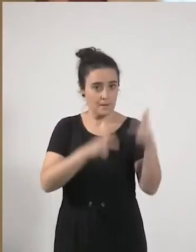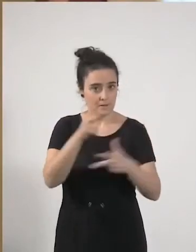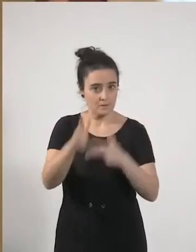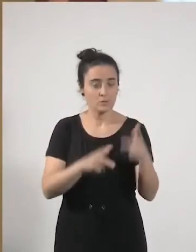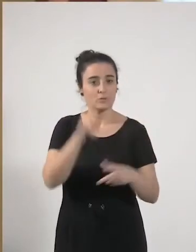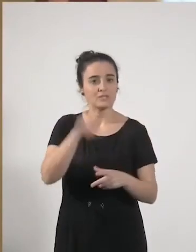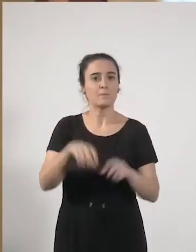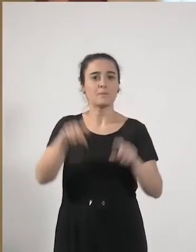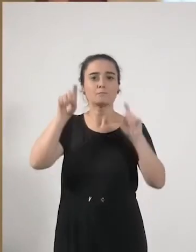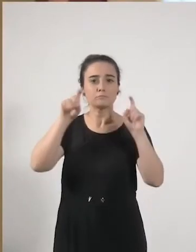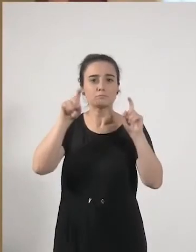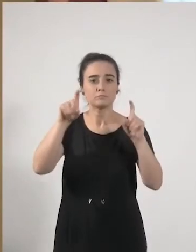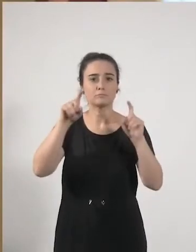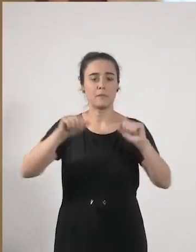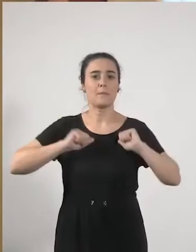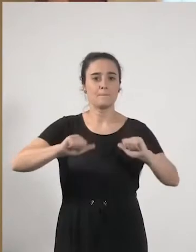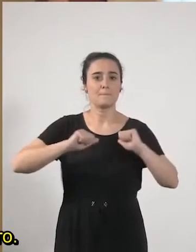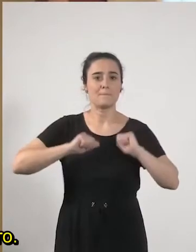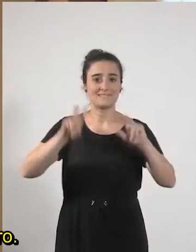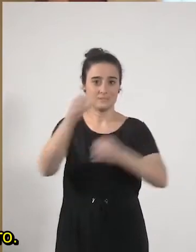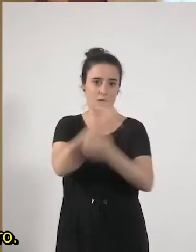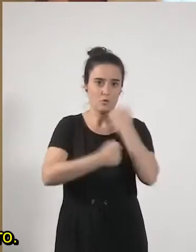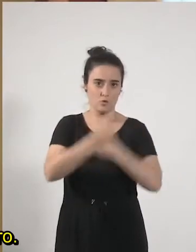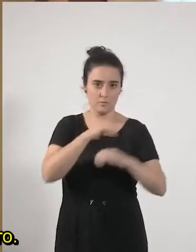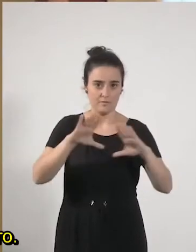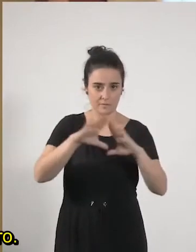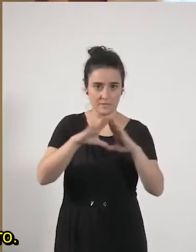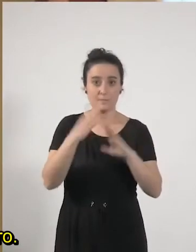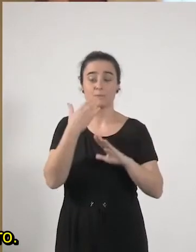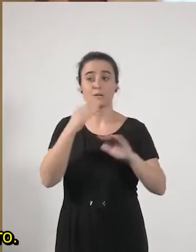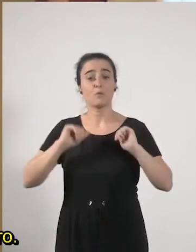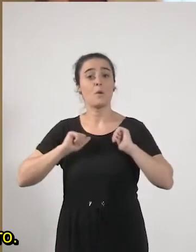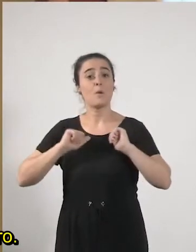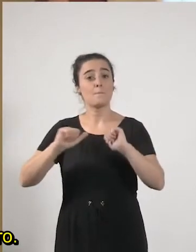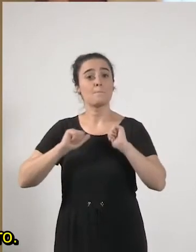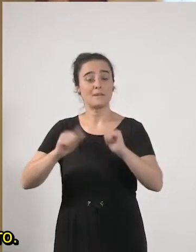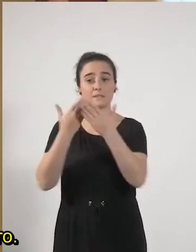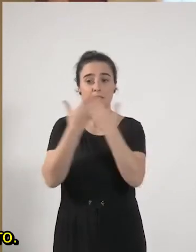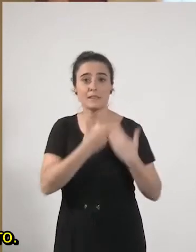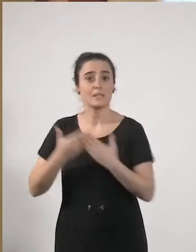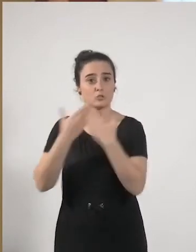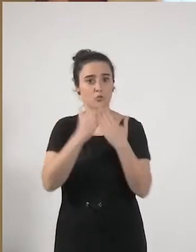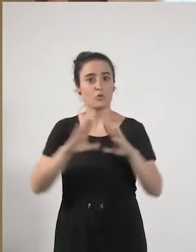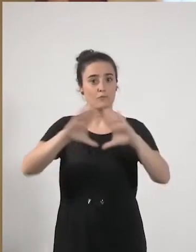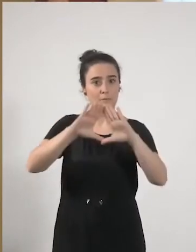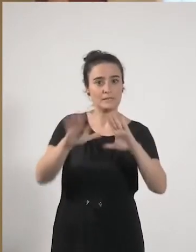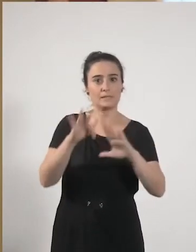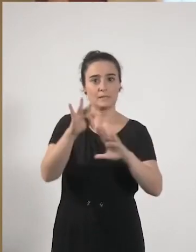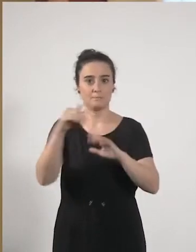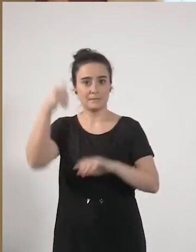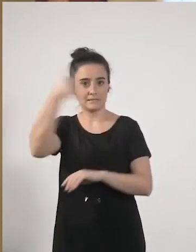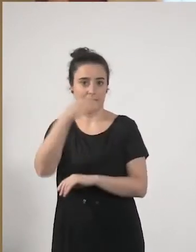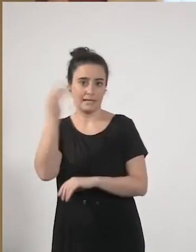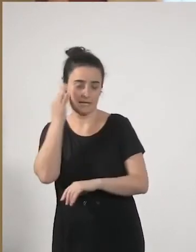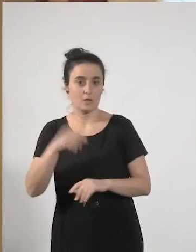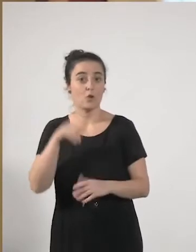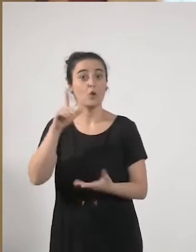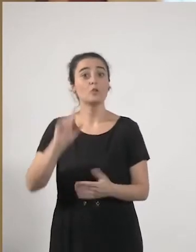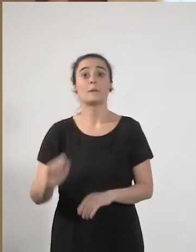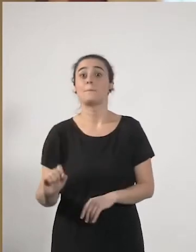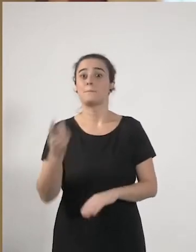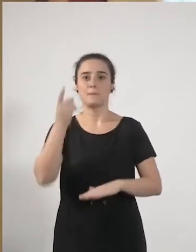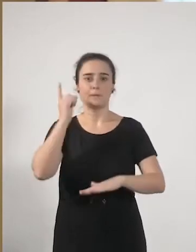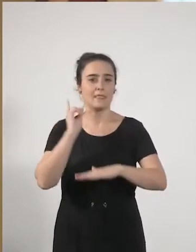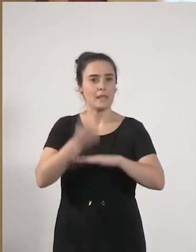diferentes másteres sobre economía feminista, por ejemplo, en el Máster de Estudios Feministas y de Género. Ella fue la primera directora para la